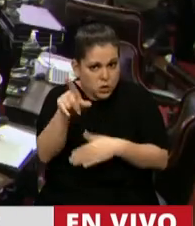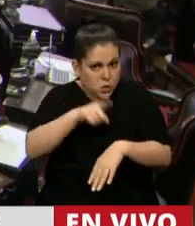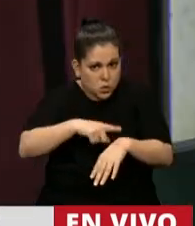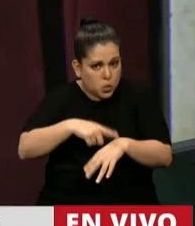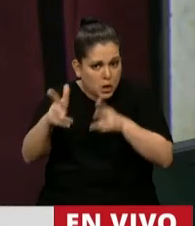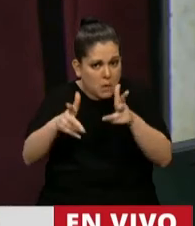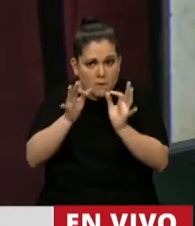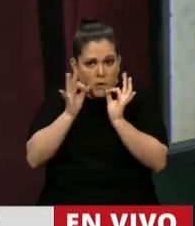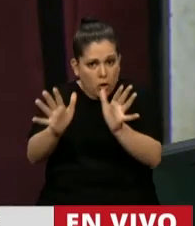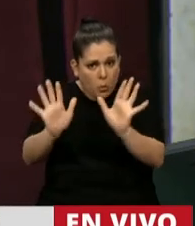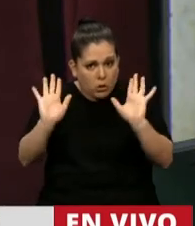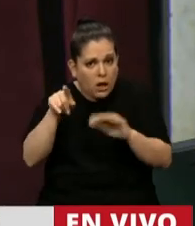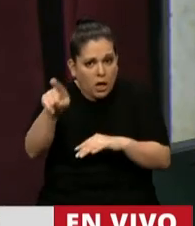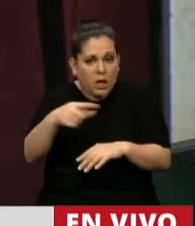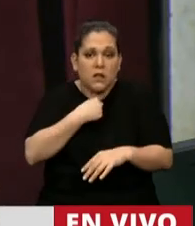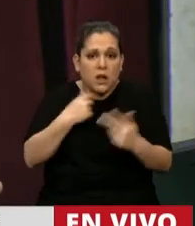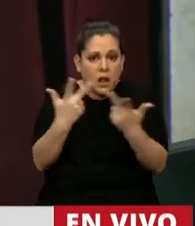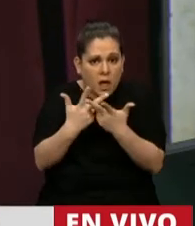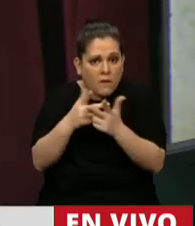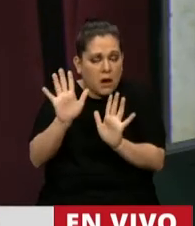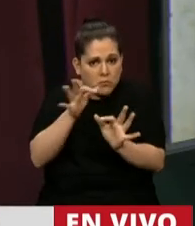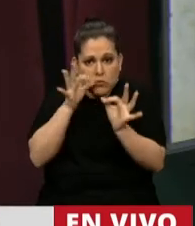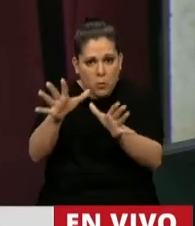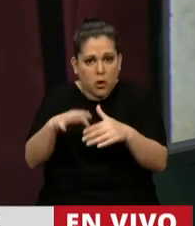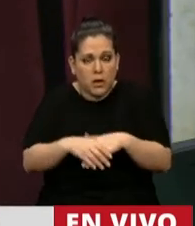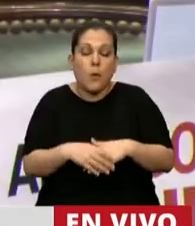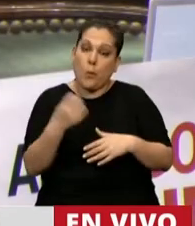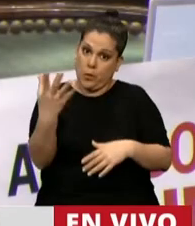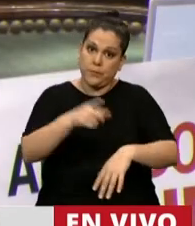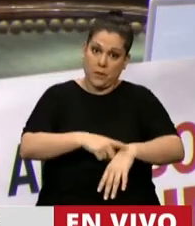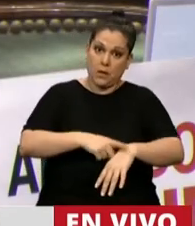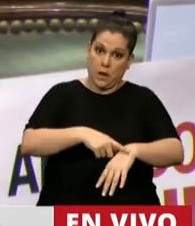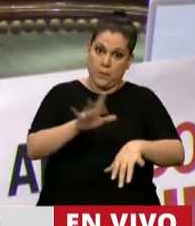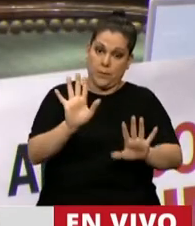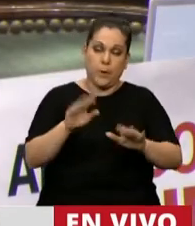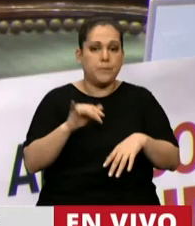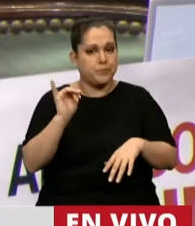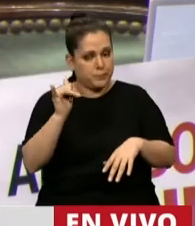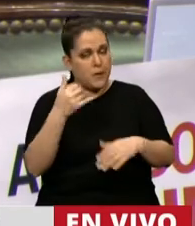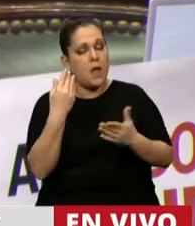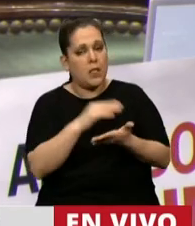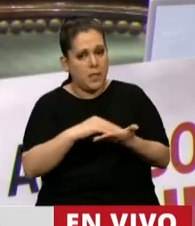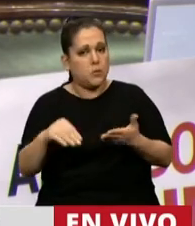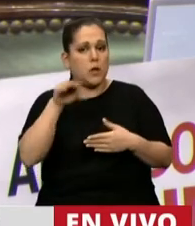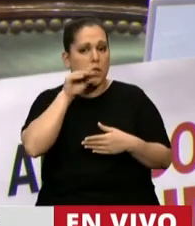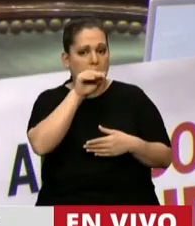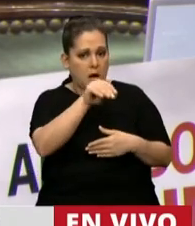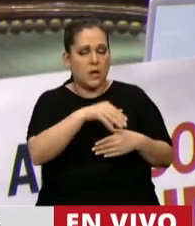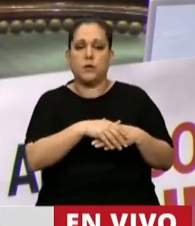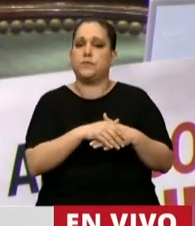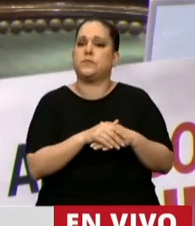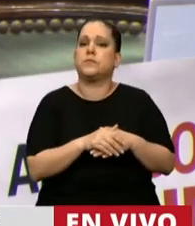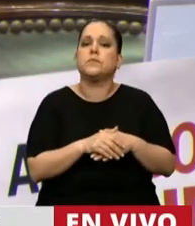tiempo de la manera que él crea conveniente en la discusión de este tema. Bueno, cuente el tiempo, presidente. En el uso de la palabra el diputado Nicolás del Caño.